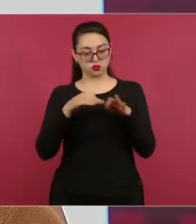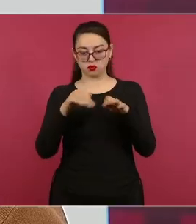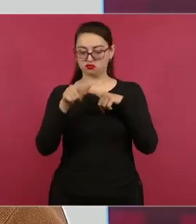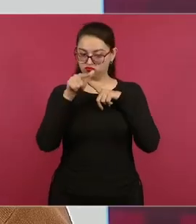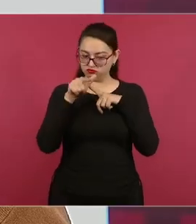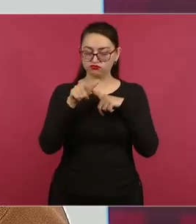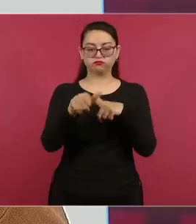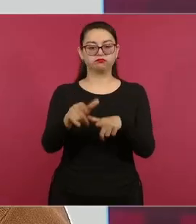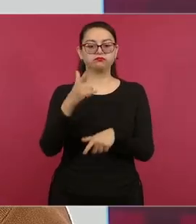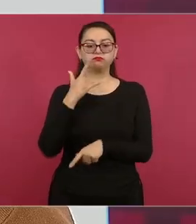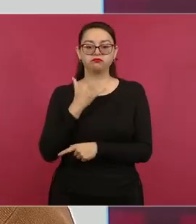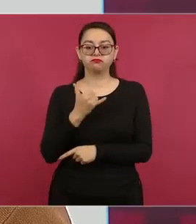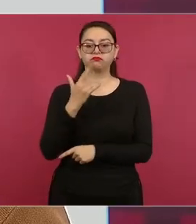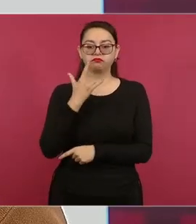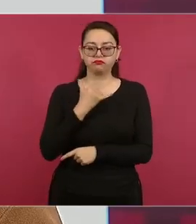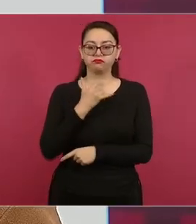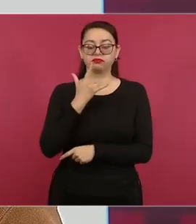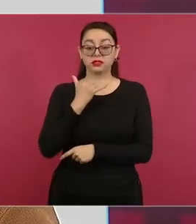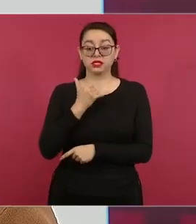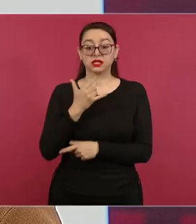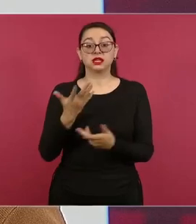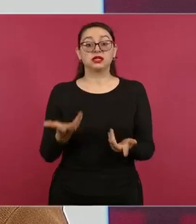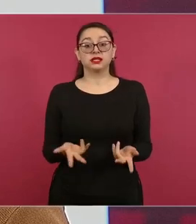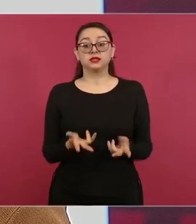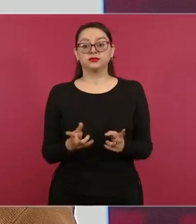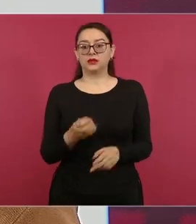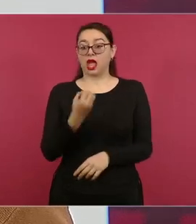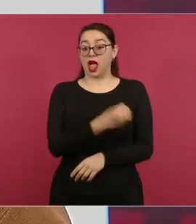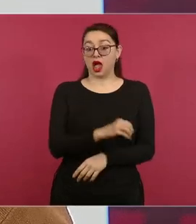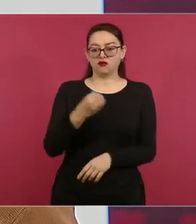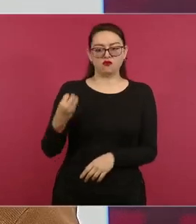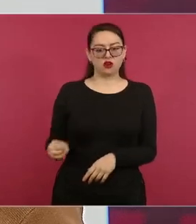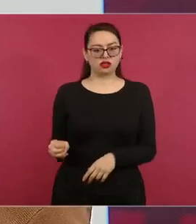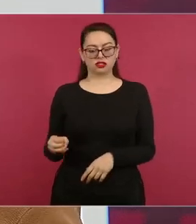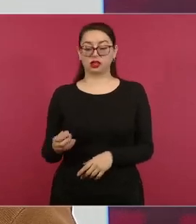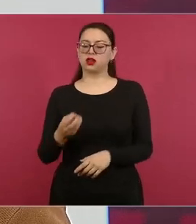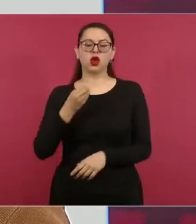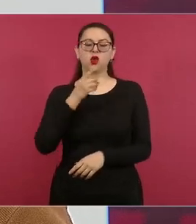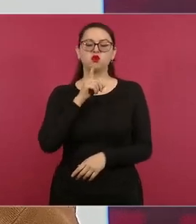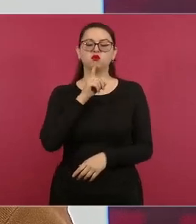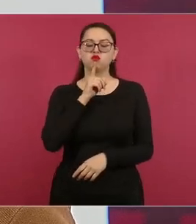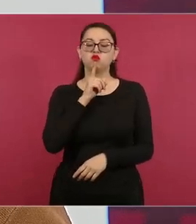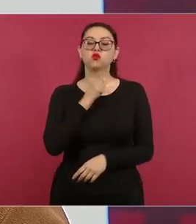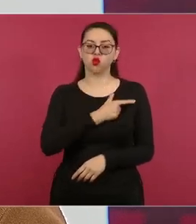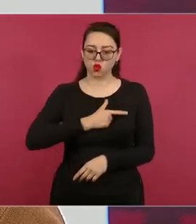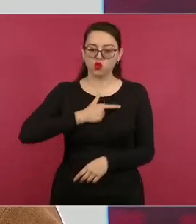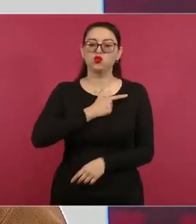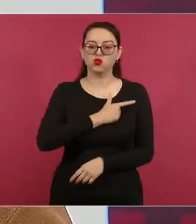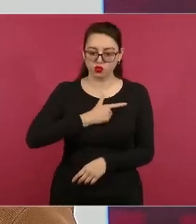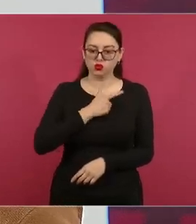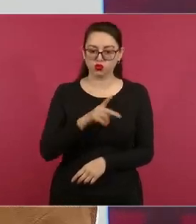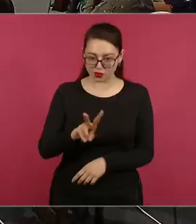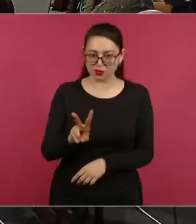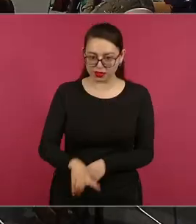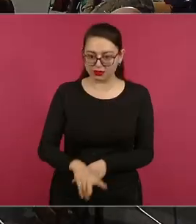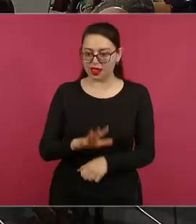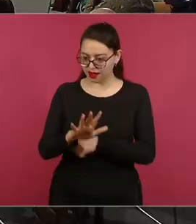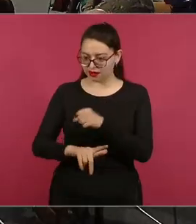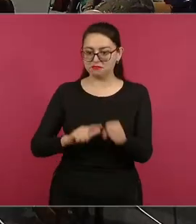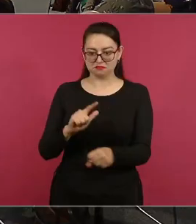haciendo. Y no solamente es una cosa de obligación, sino también lo hacemos con convicción, con mucho gusto.